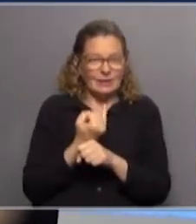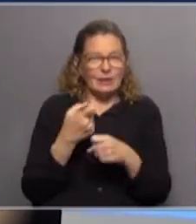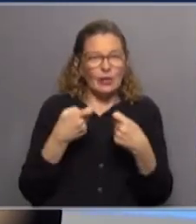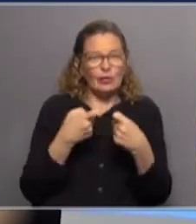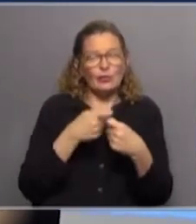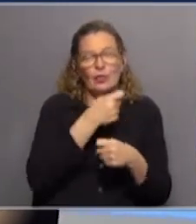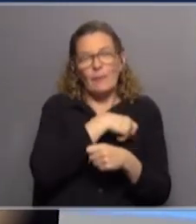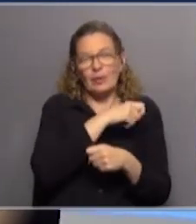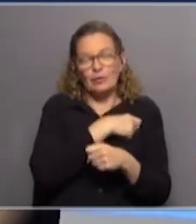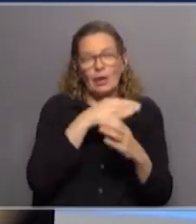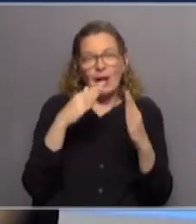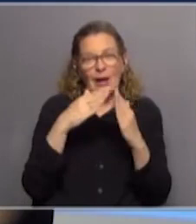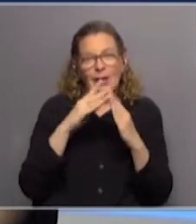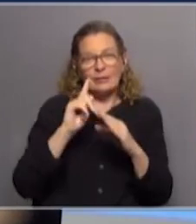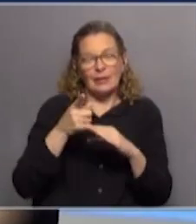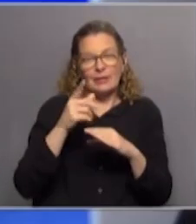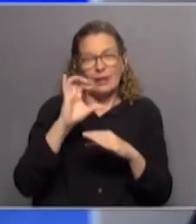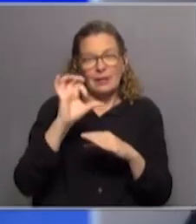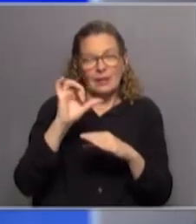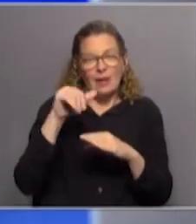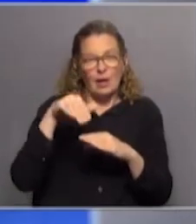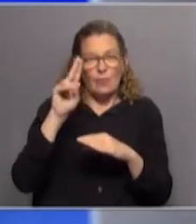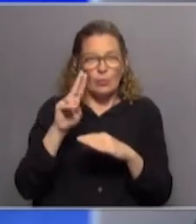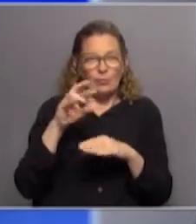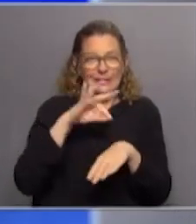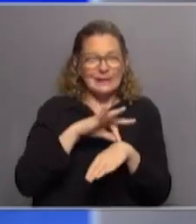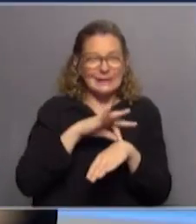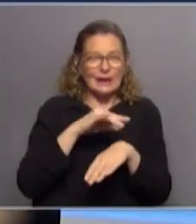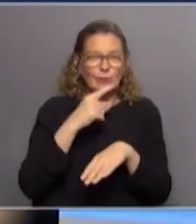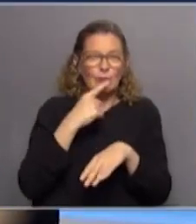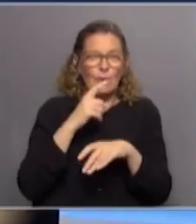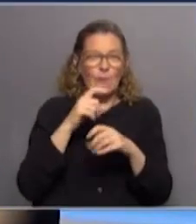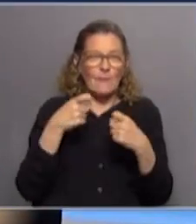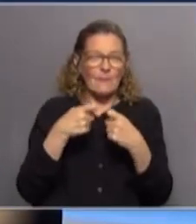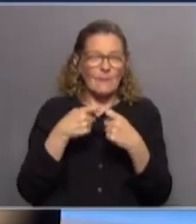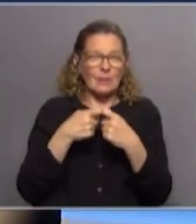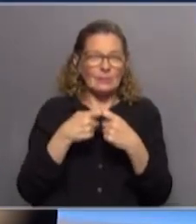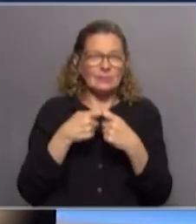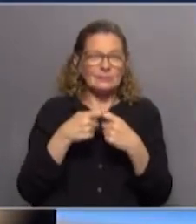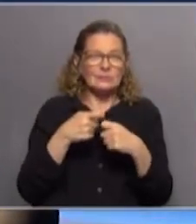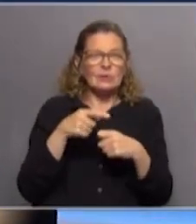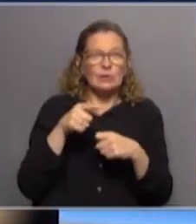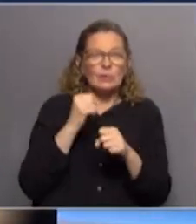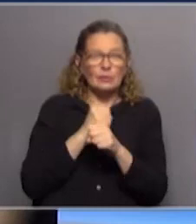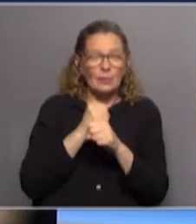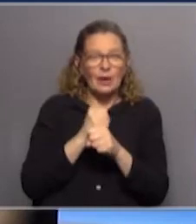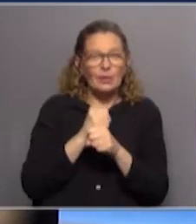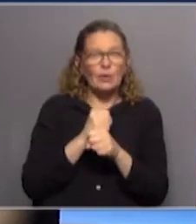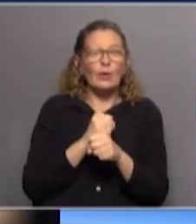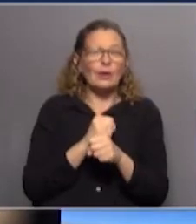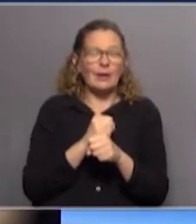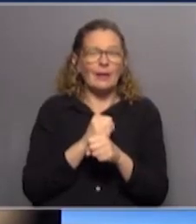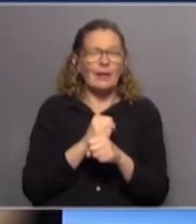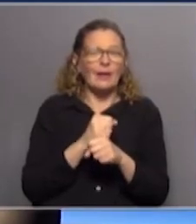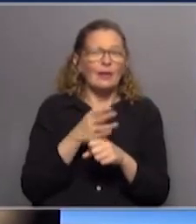asociación española Casa Galicia el CASMU que proviene del sindicato médico el SMI proviene del sindicato de la aguja del sindicato de los trabajadores de la aguja